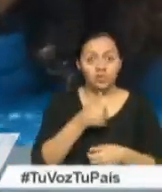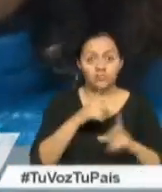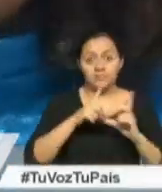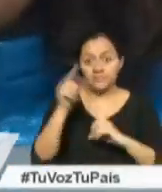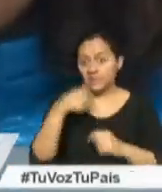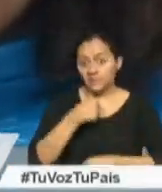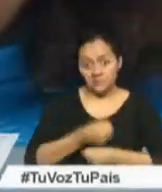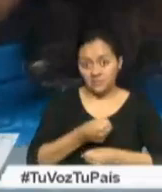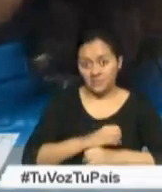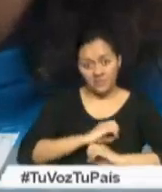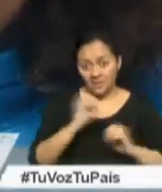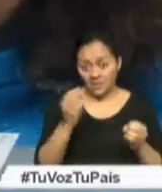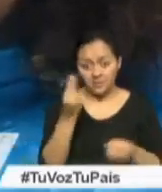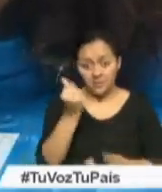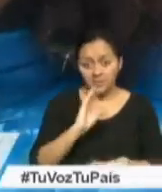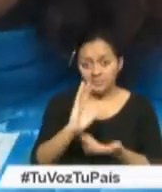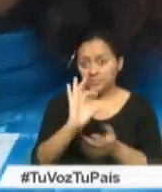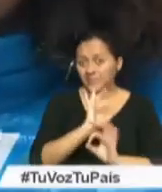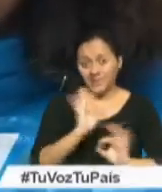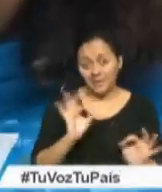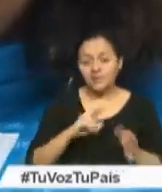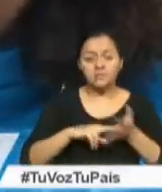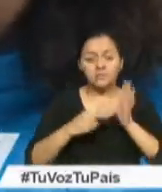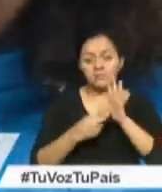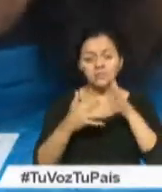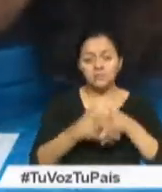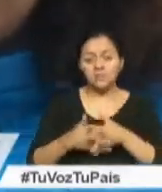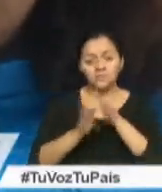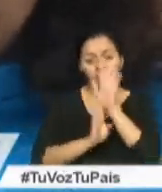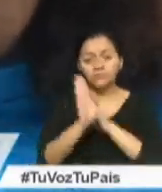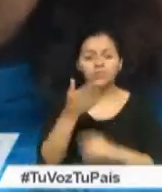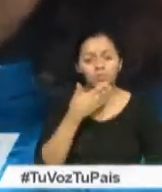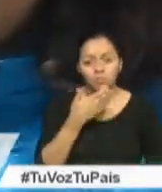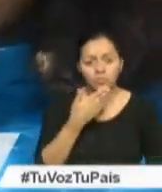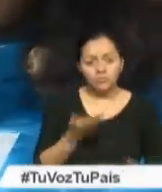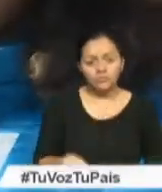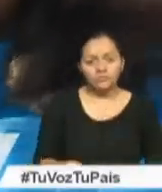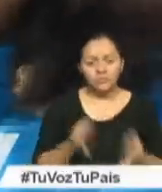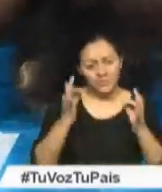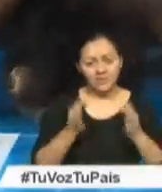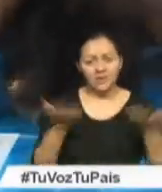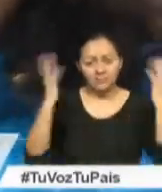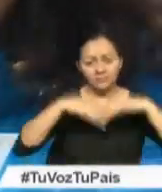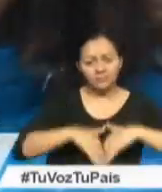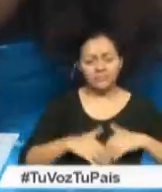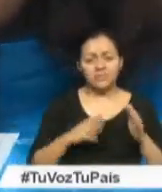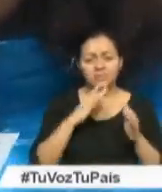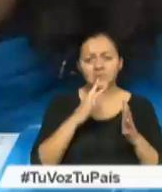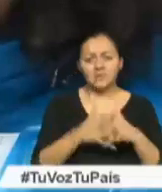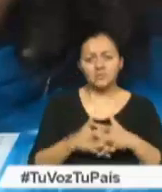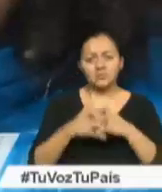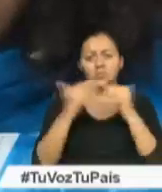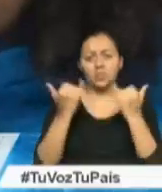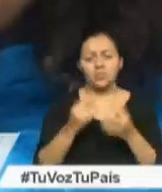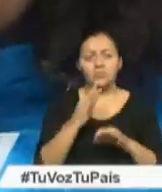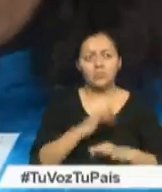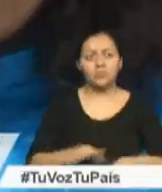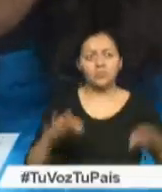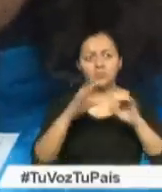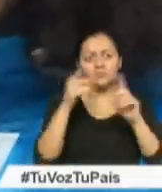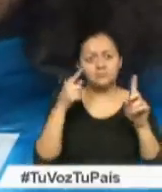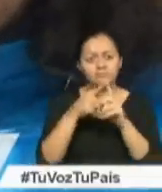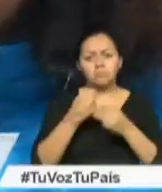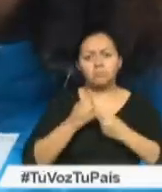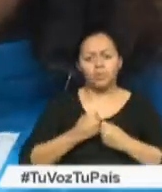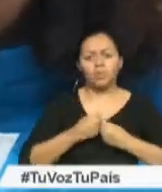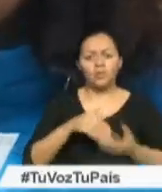trabajo Y no damos nuestro dinero Nuestro capital El sistema Este país se derrumbaría Y el punto de este día Es básicamente demostrar El poder de